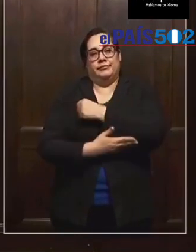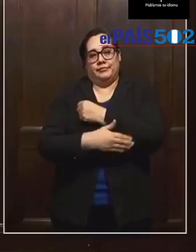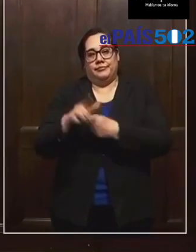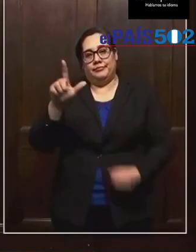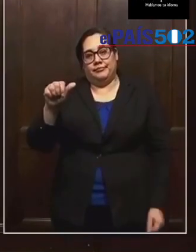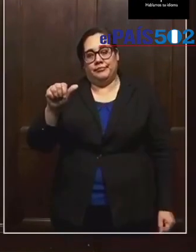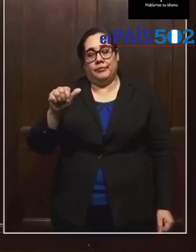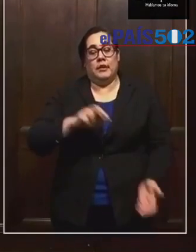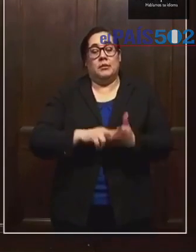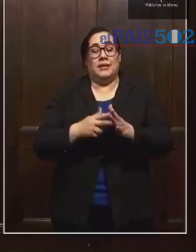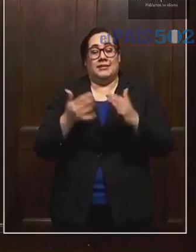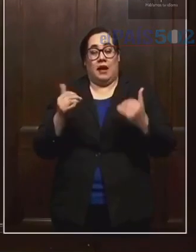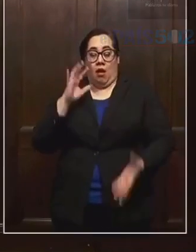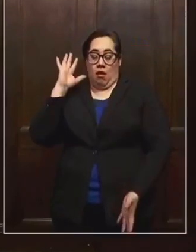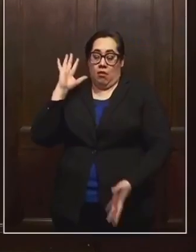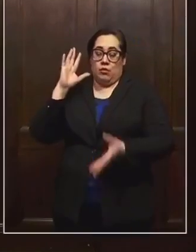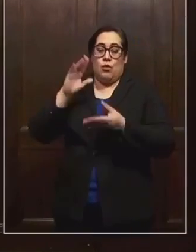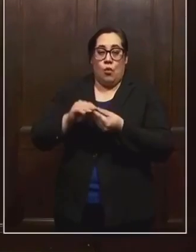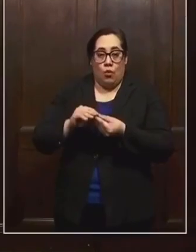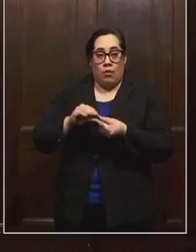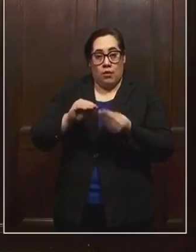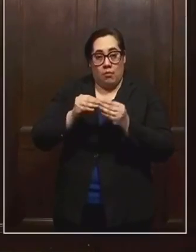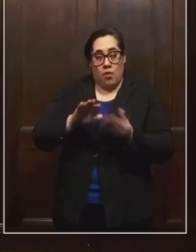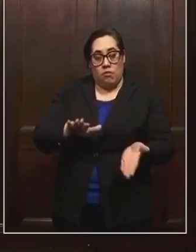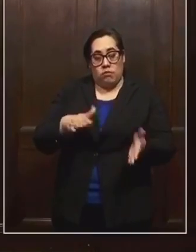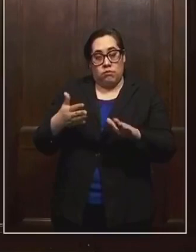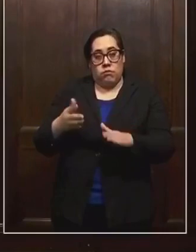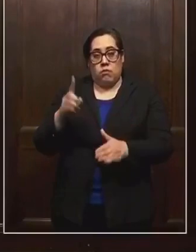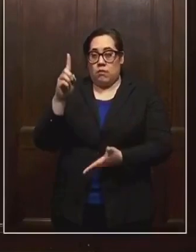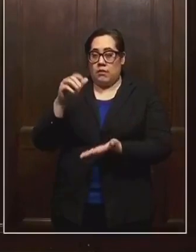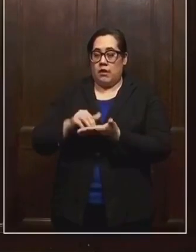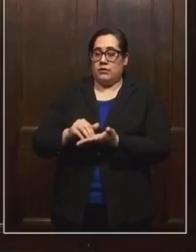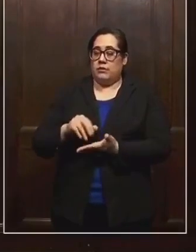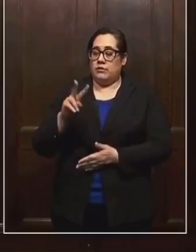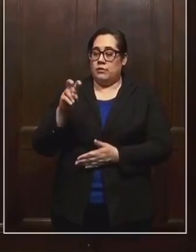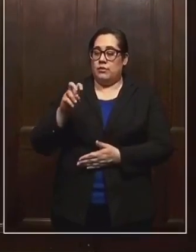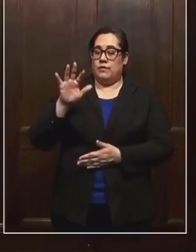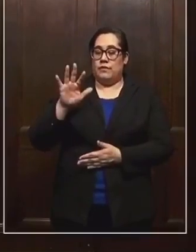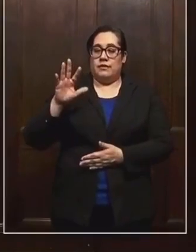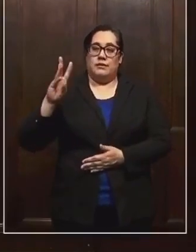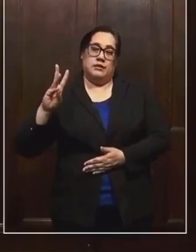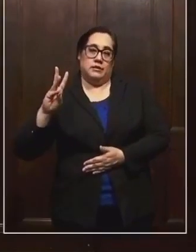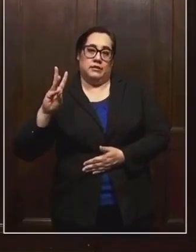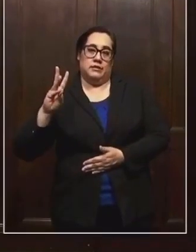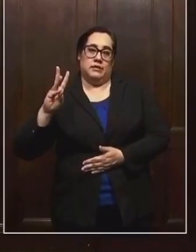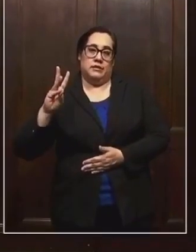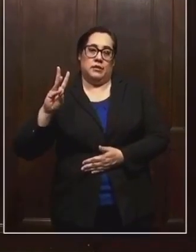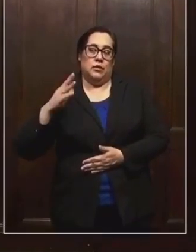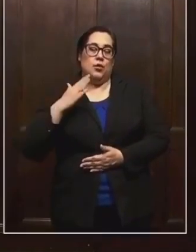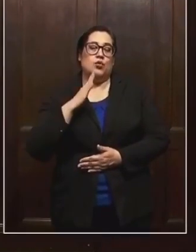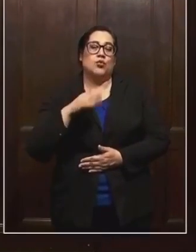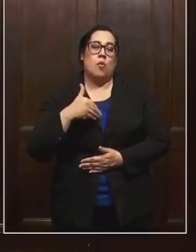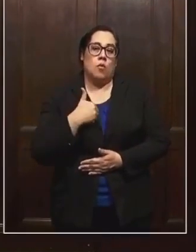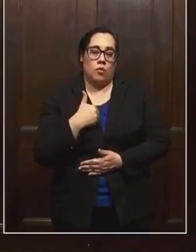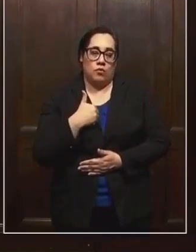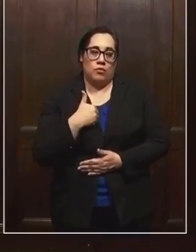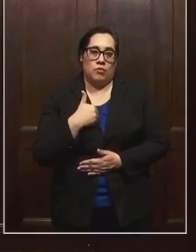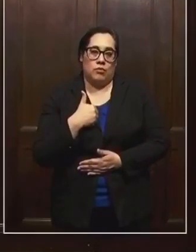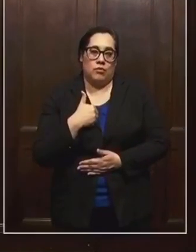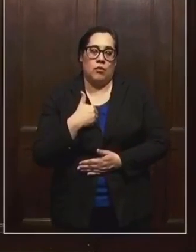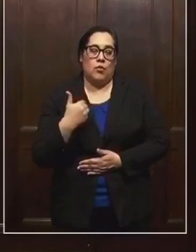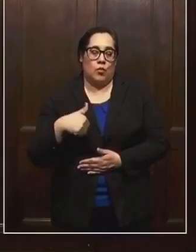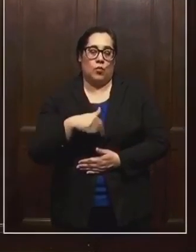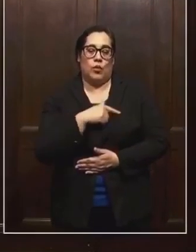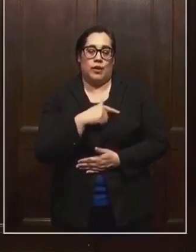llegando a un total de 1,256 almas que nosotros